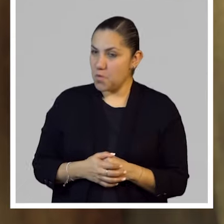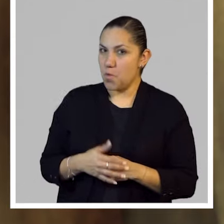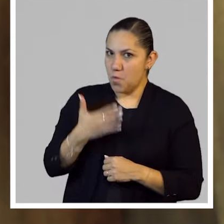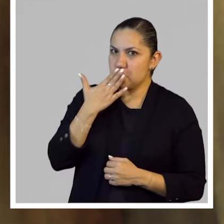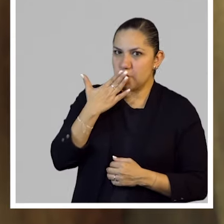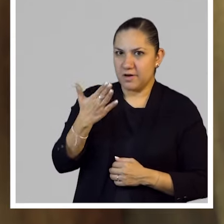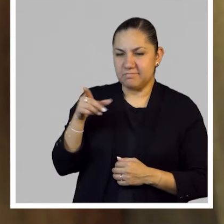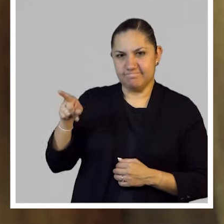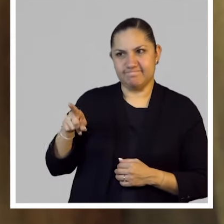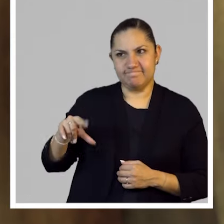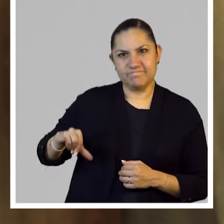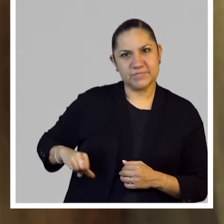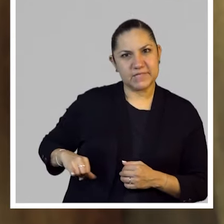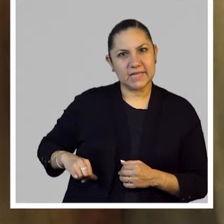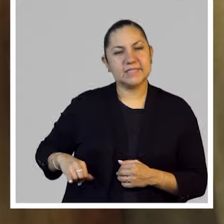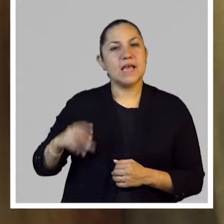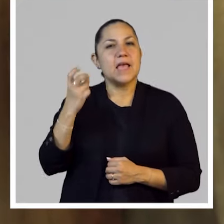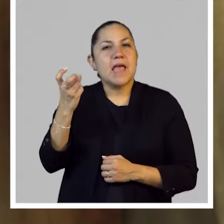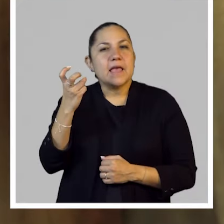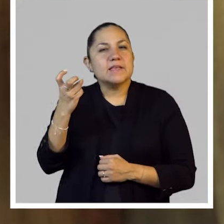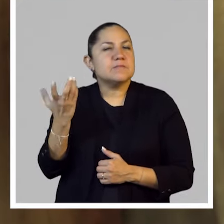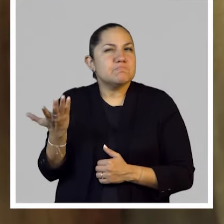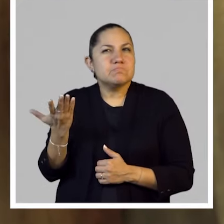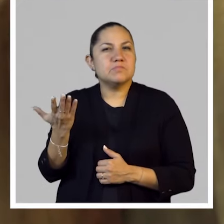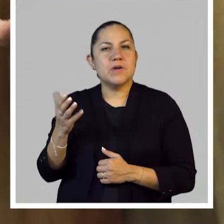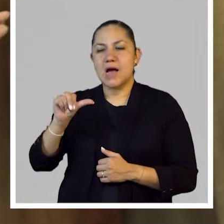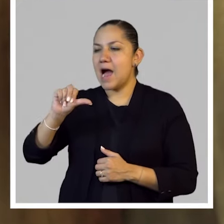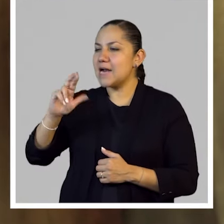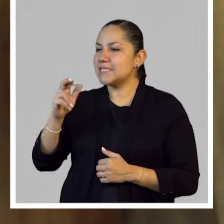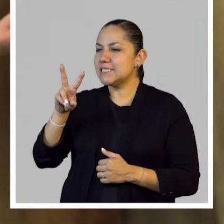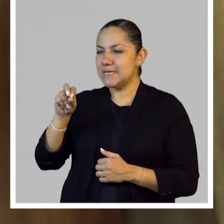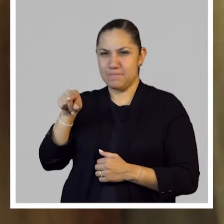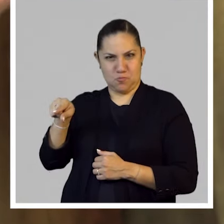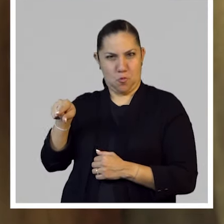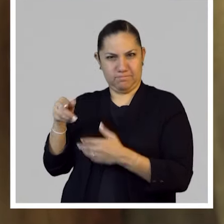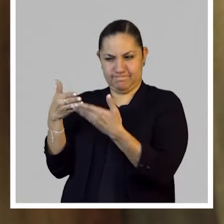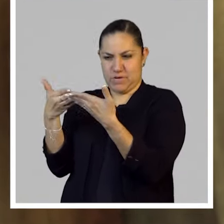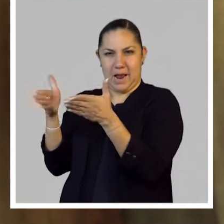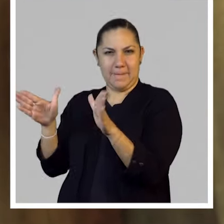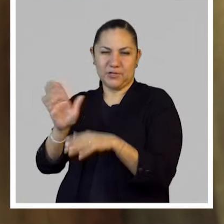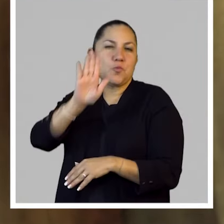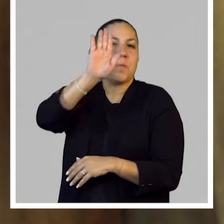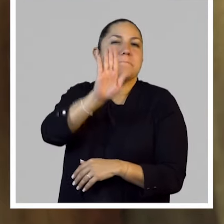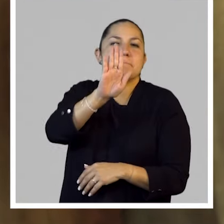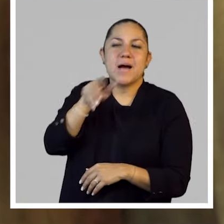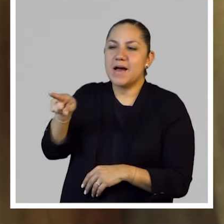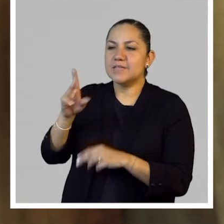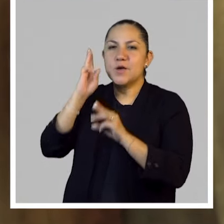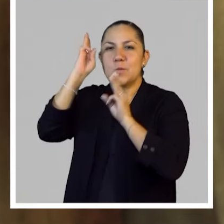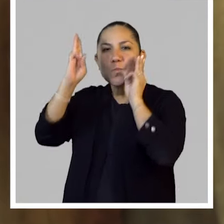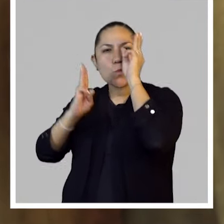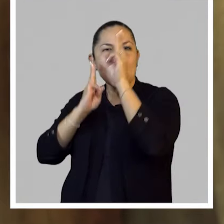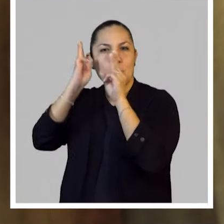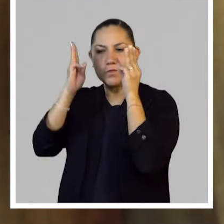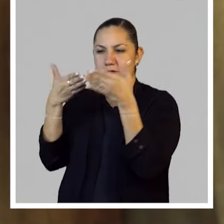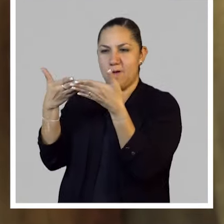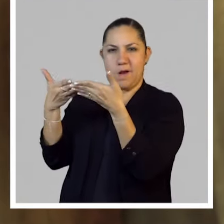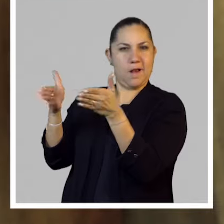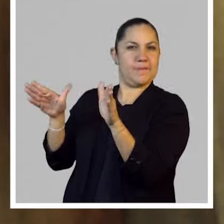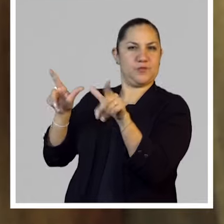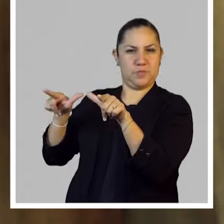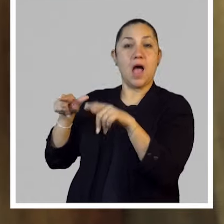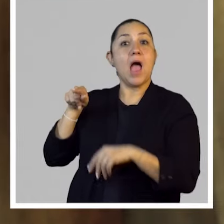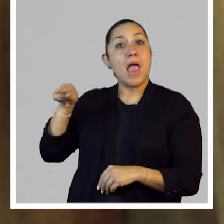está buenísimo eso, sí. Como, pues sí, queda como una especie de, es un archivo abierto digital, es como un museo digital de todo esto.